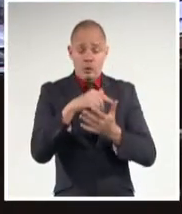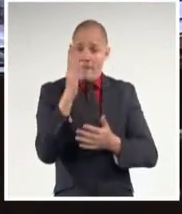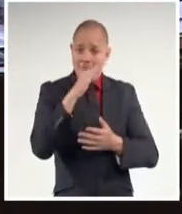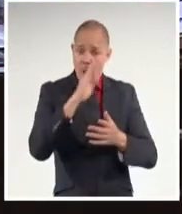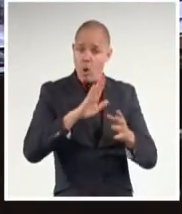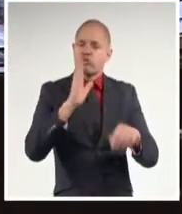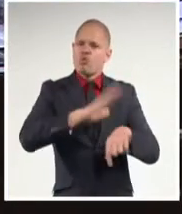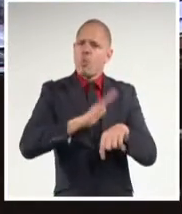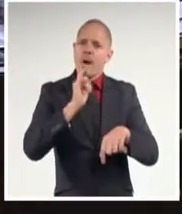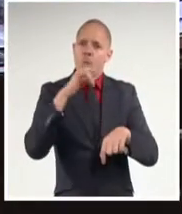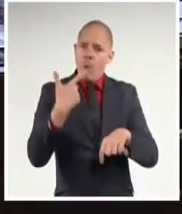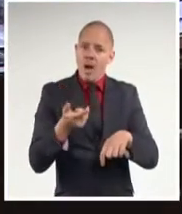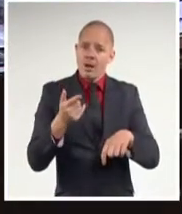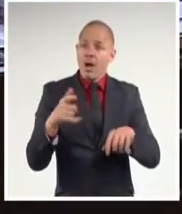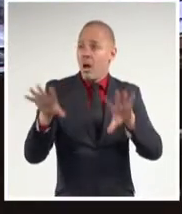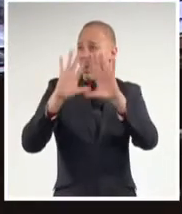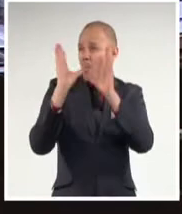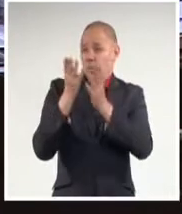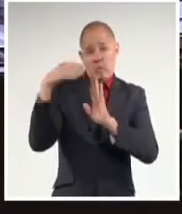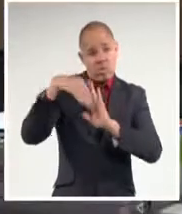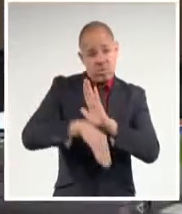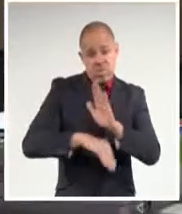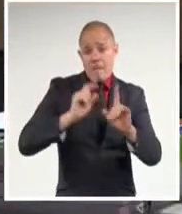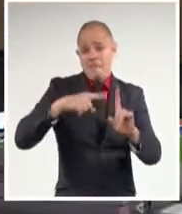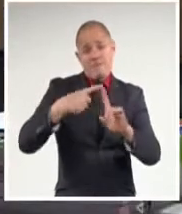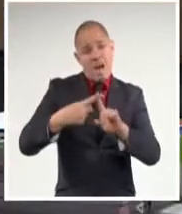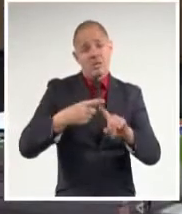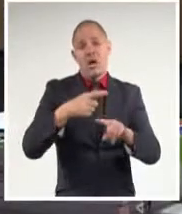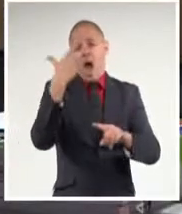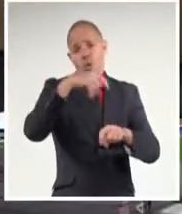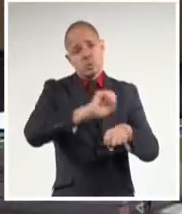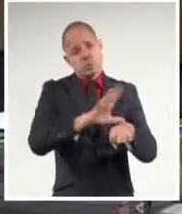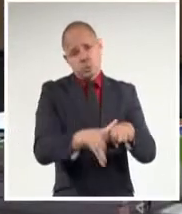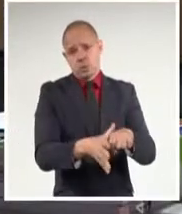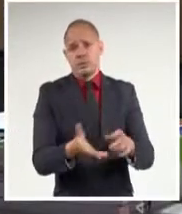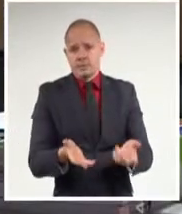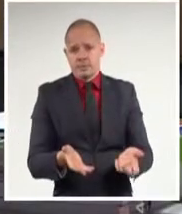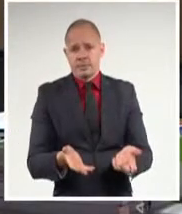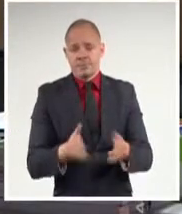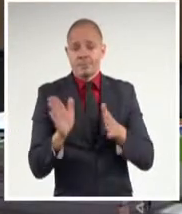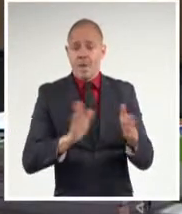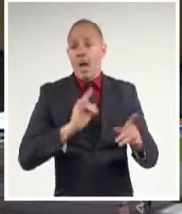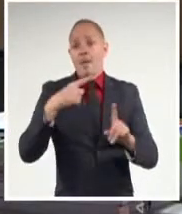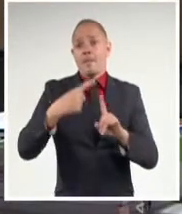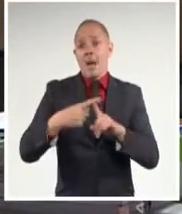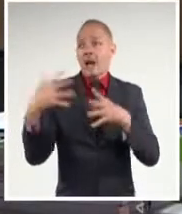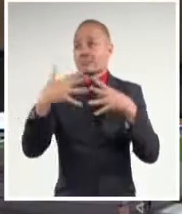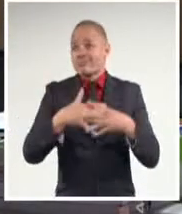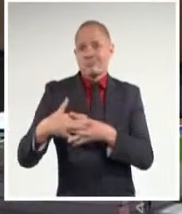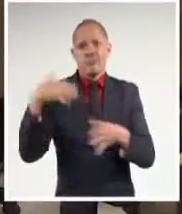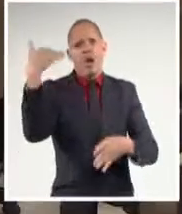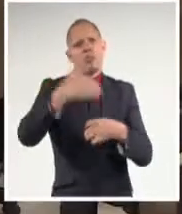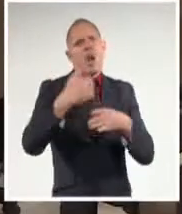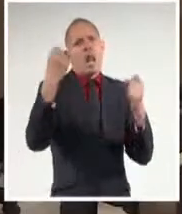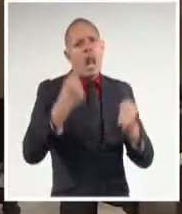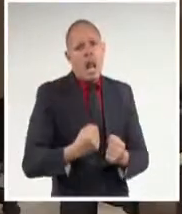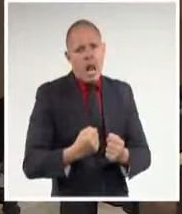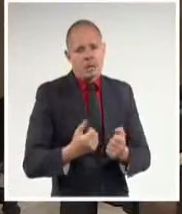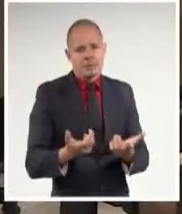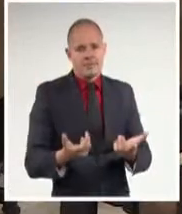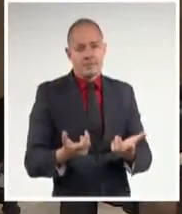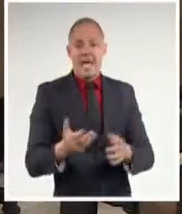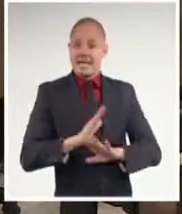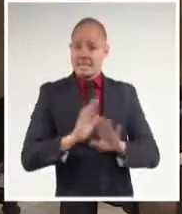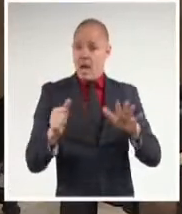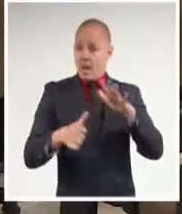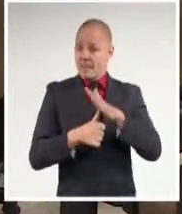-19 y el recrudecido bloqueo estadounidense. En particular, se refirió al fenómeno inflacionario que tantas insatisfacciones